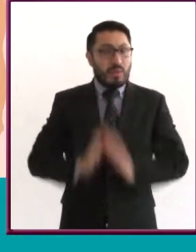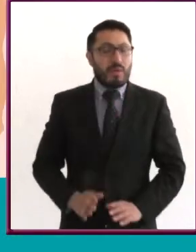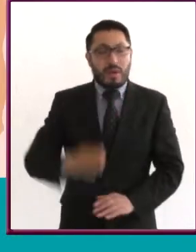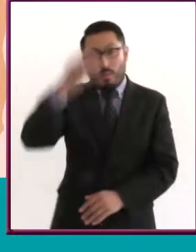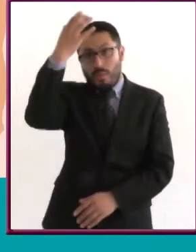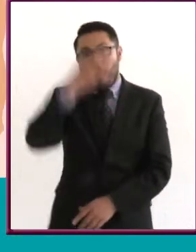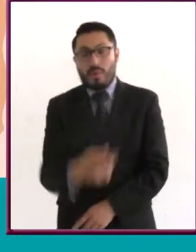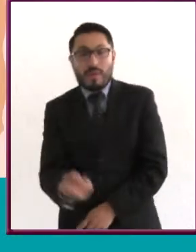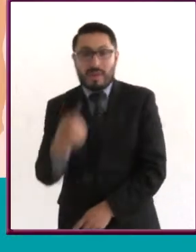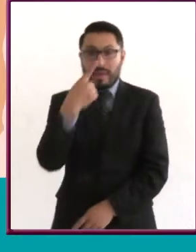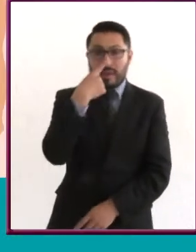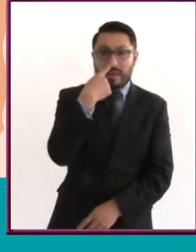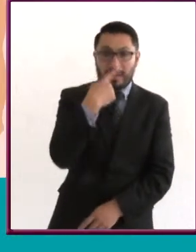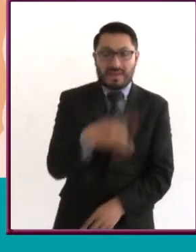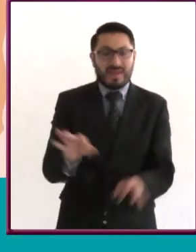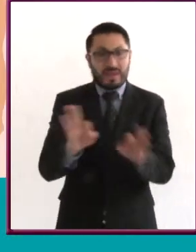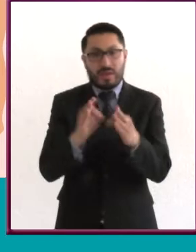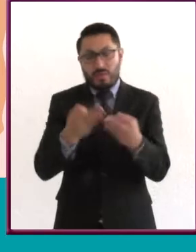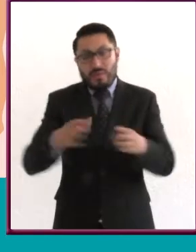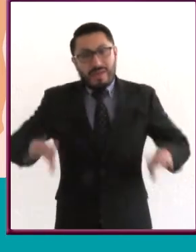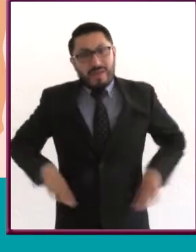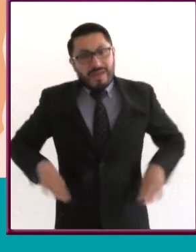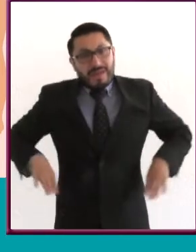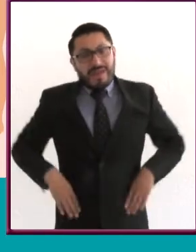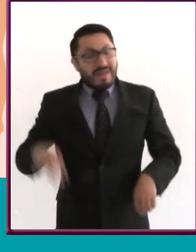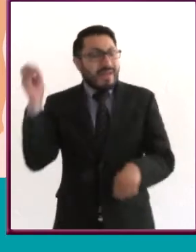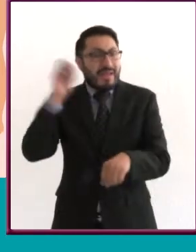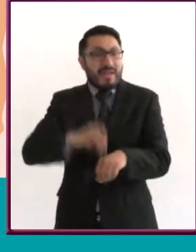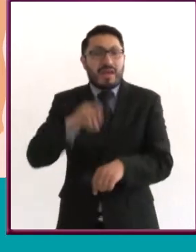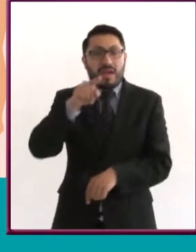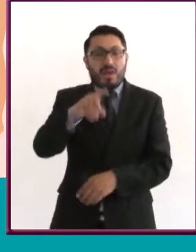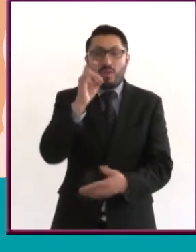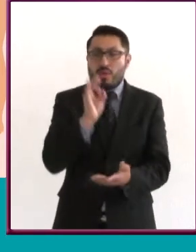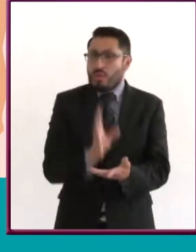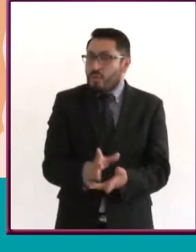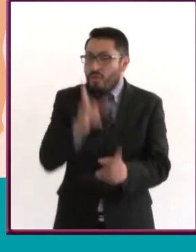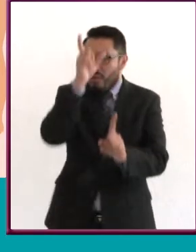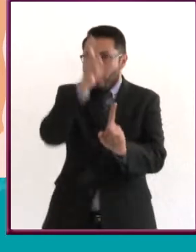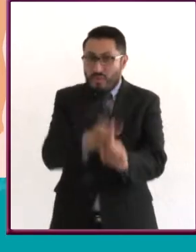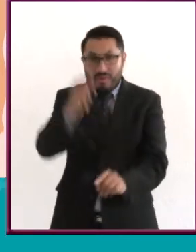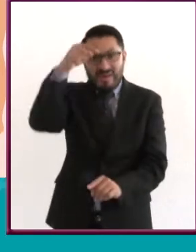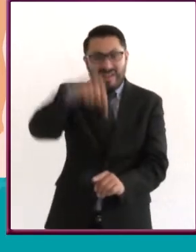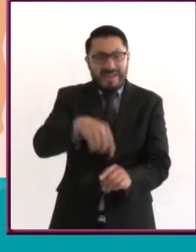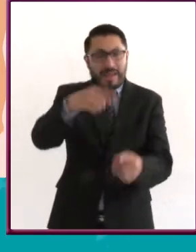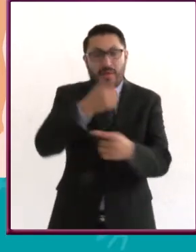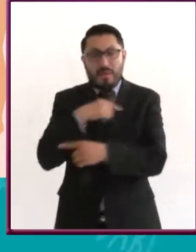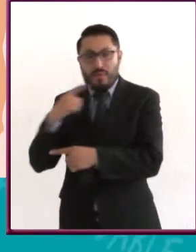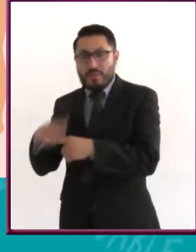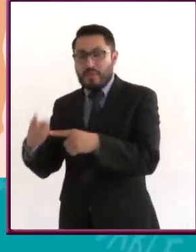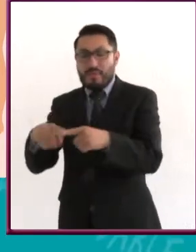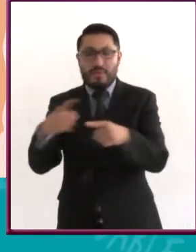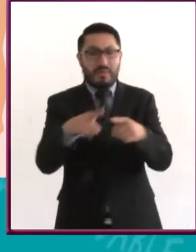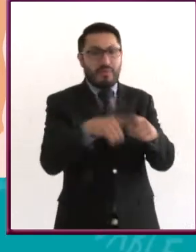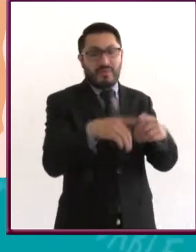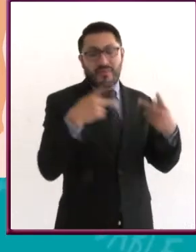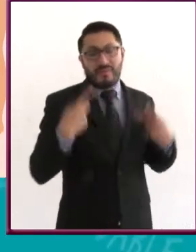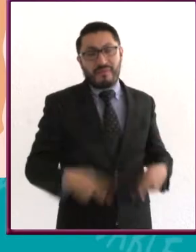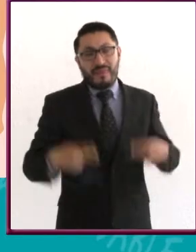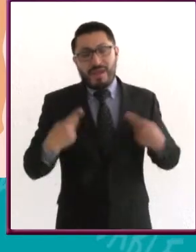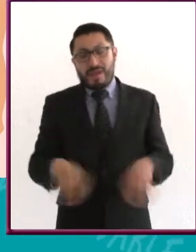esa cara, esa nariz, esa forma de ser, es lo que te hace único o única en esta rica diversidad de personas.